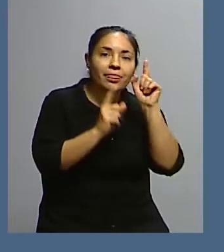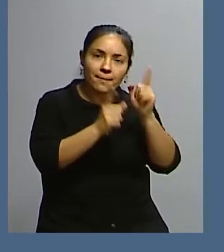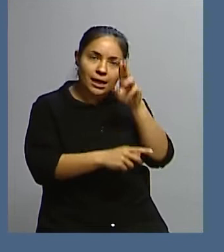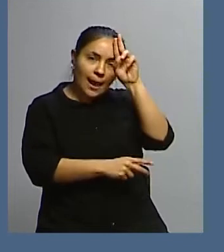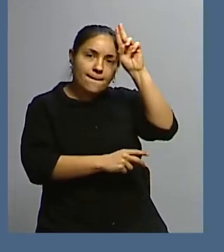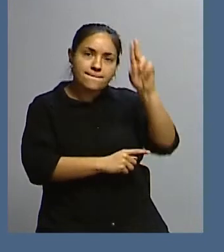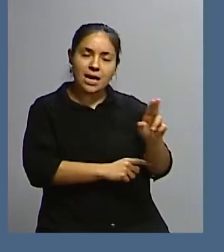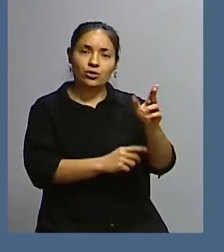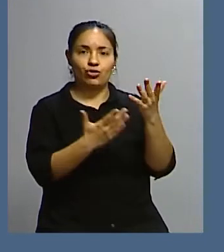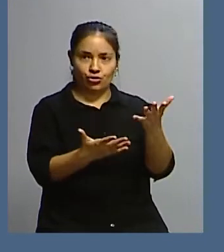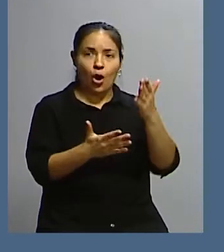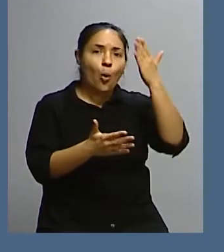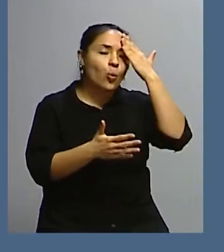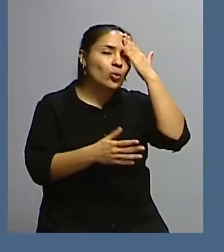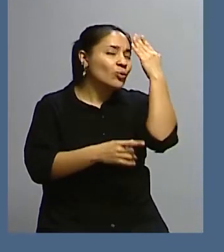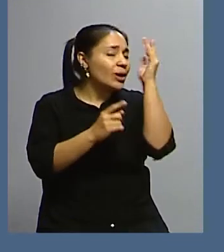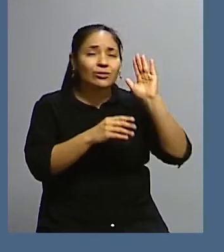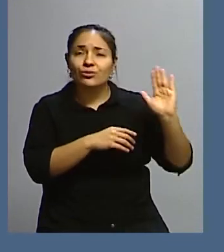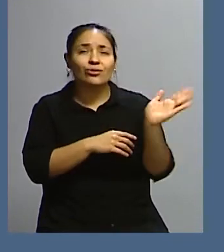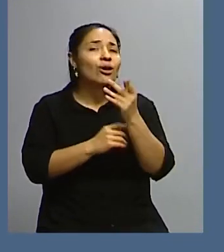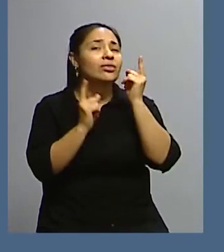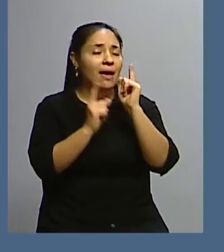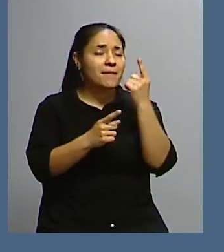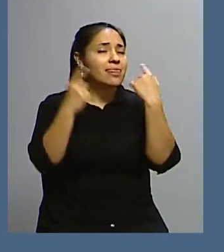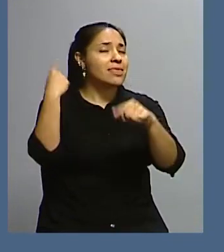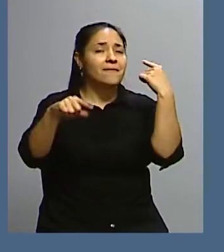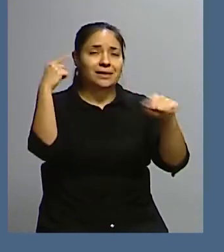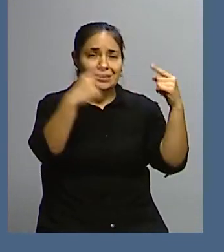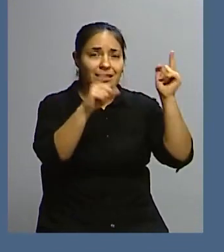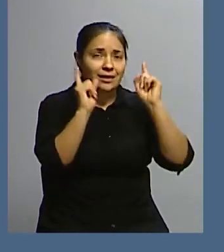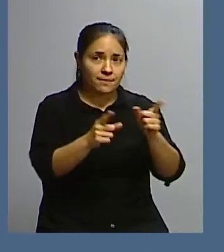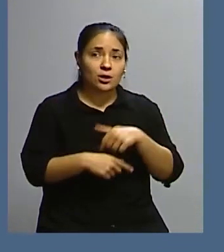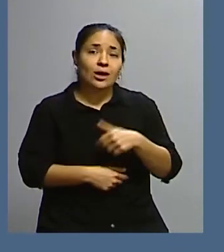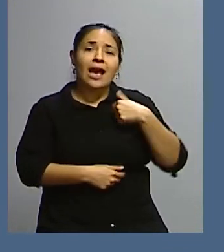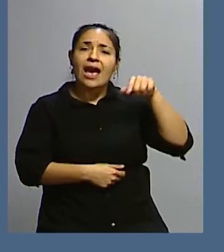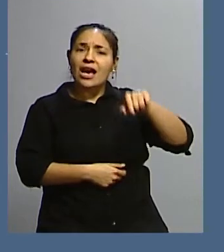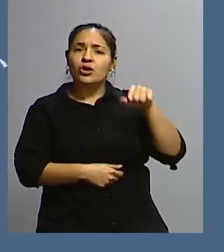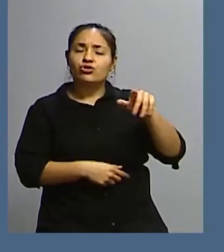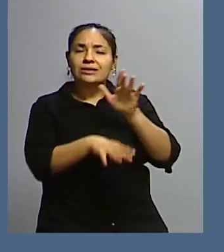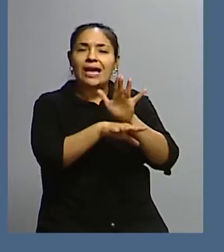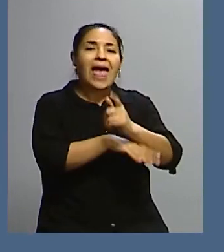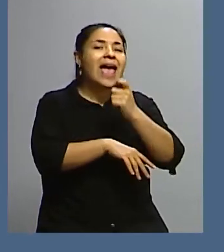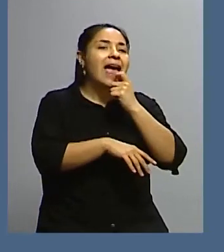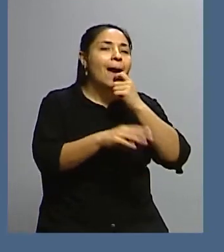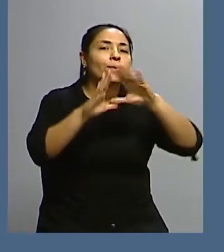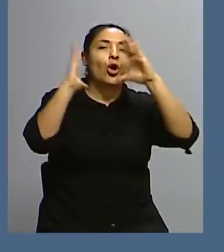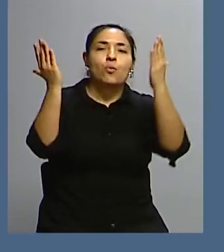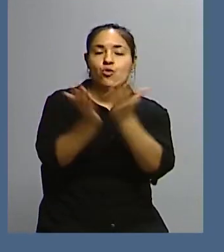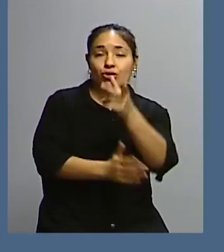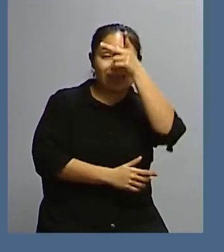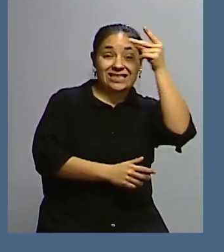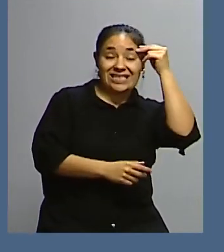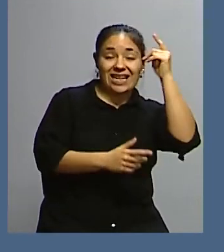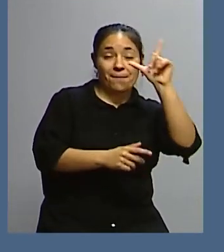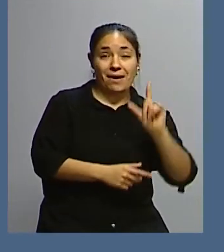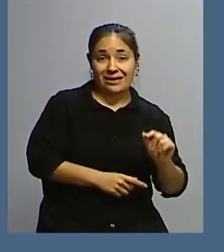por todas las culturas y por todas las diversidades, y eso es lo que creo que puede dar un ejemplo al mundo Chile, un país